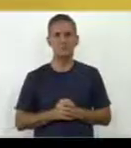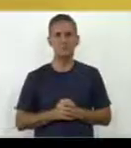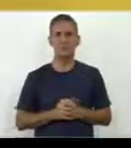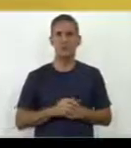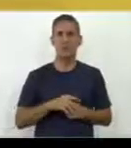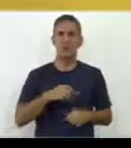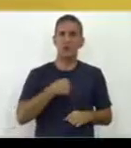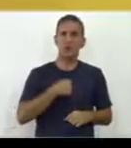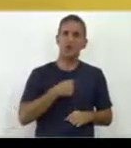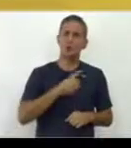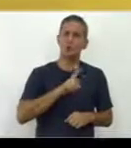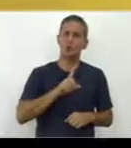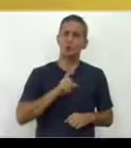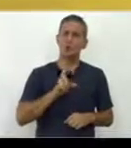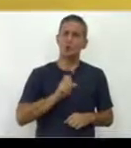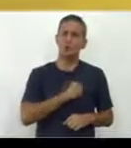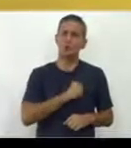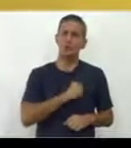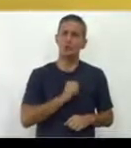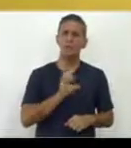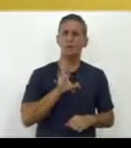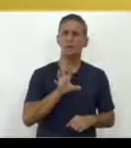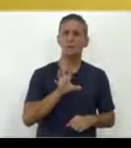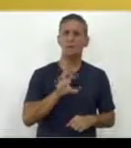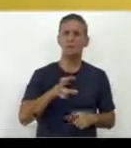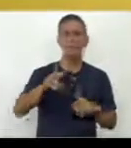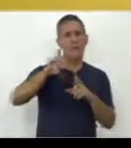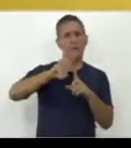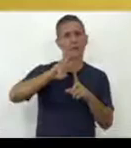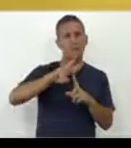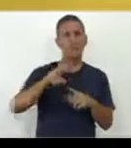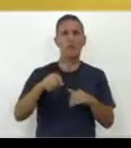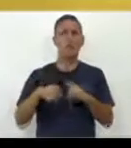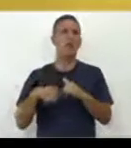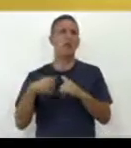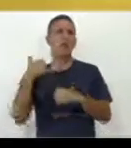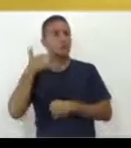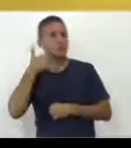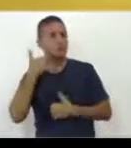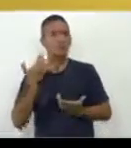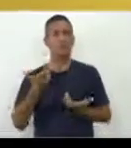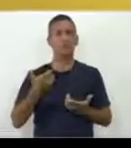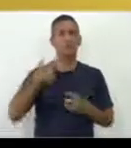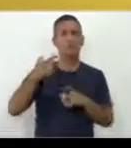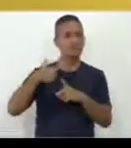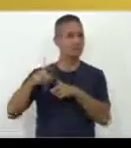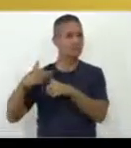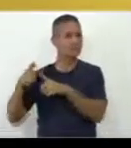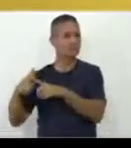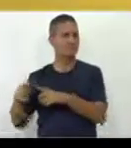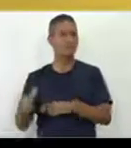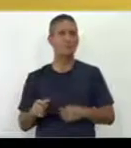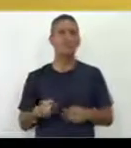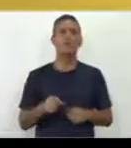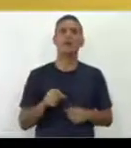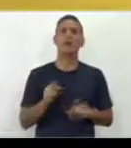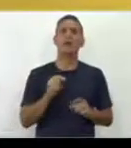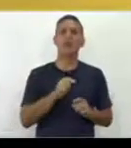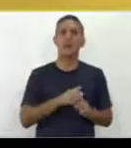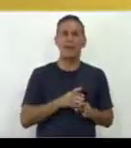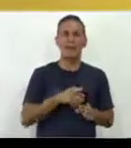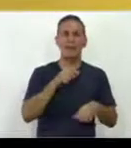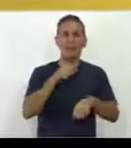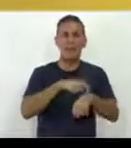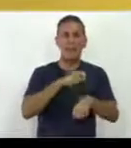audiovisuales, pero con esto estamos diciendo que es necesario un tiempo limitado